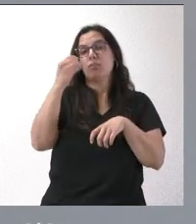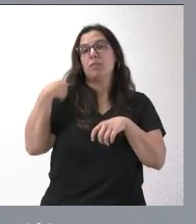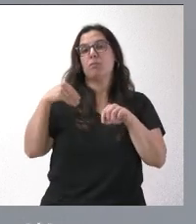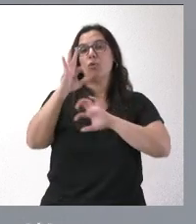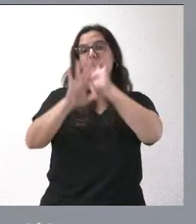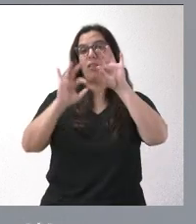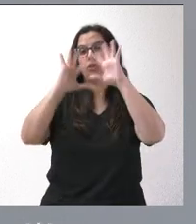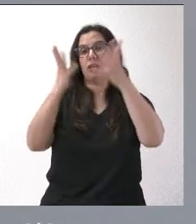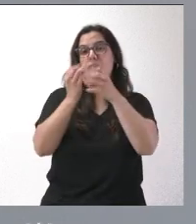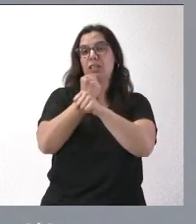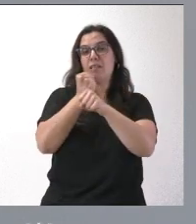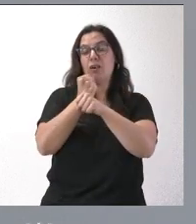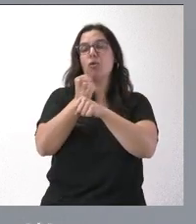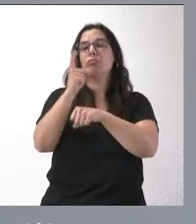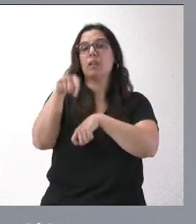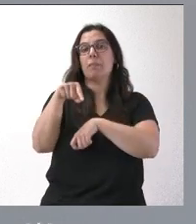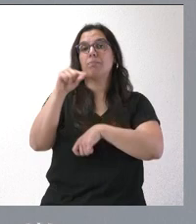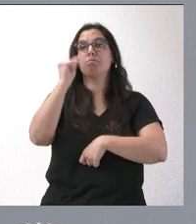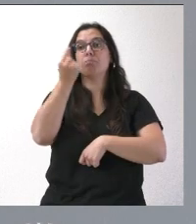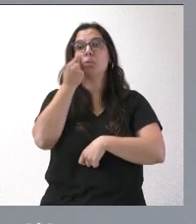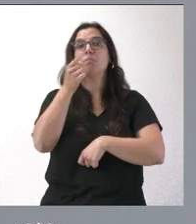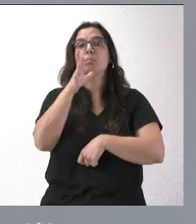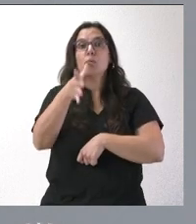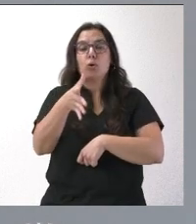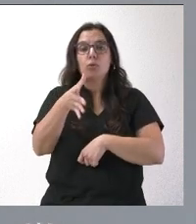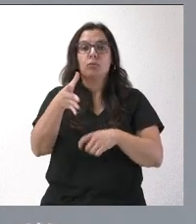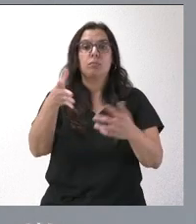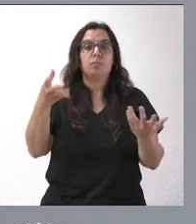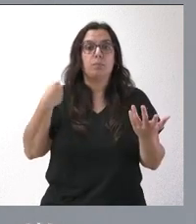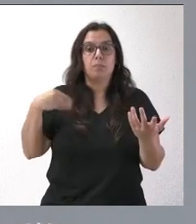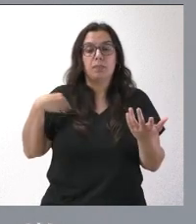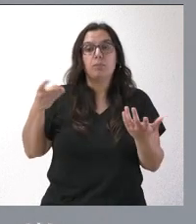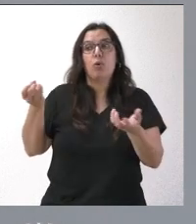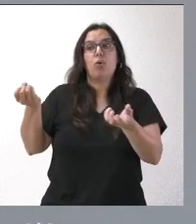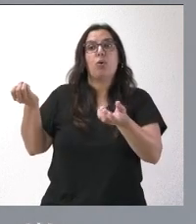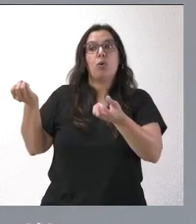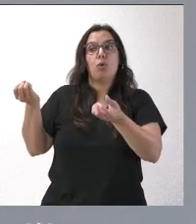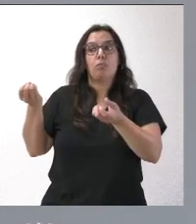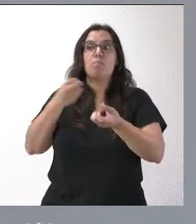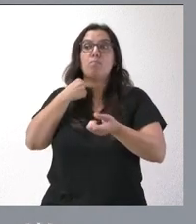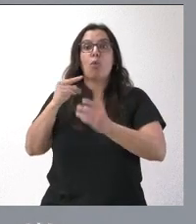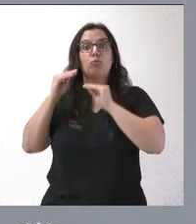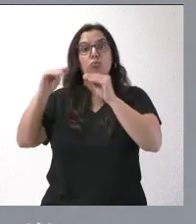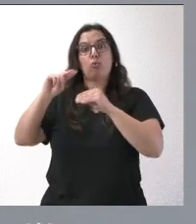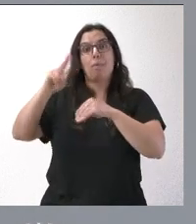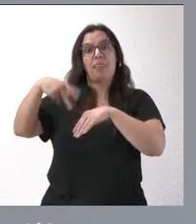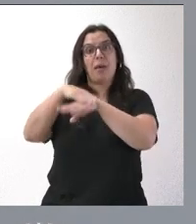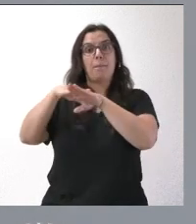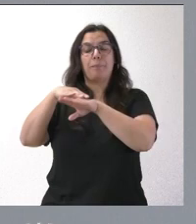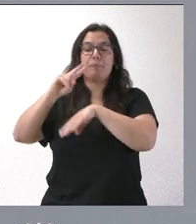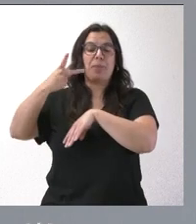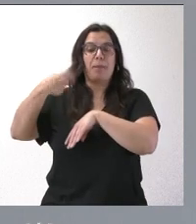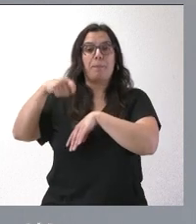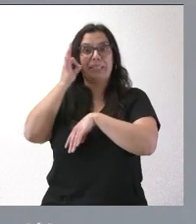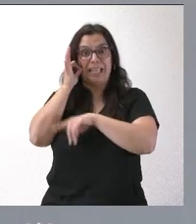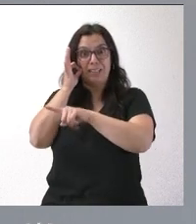lo único que tenemos es conocimiento también a través de las palabras y de la información que ha trasladado la vicepresidenta. Y lo que ya ha trasladado